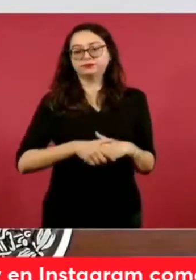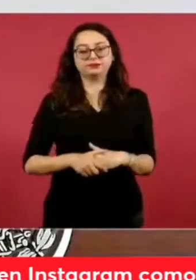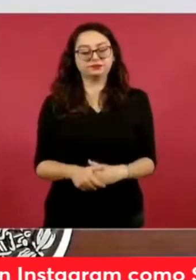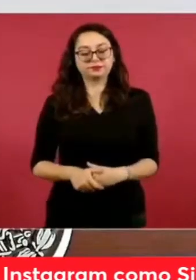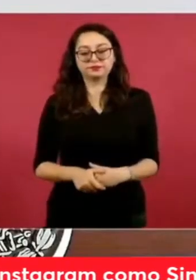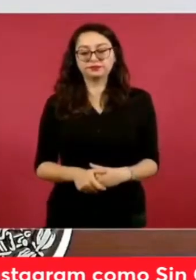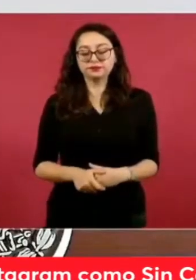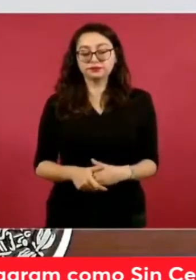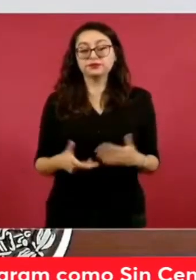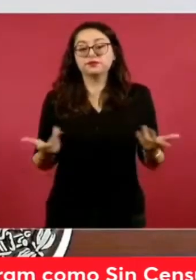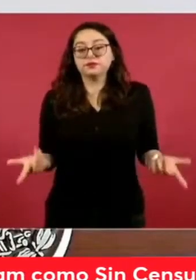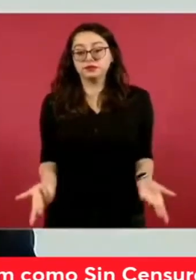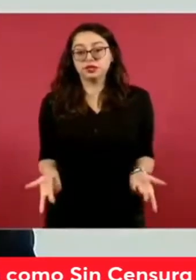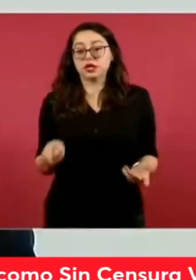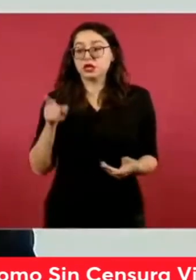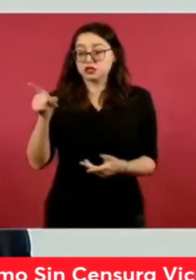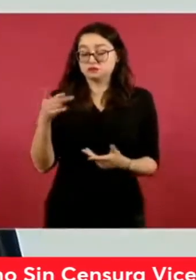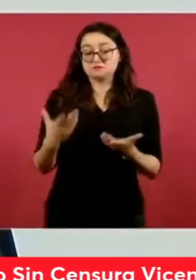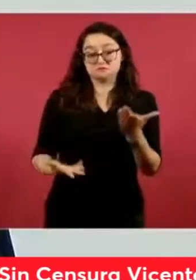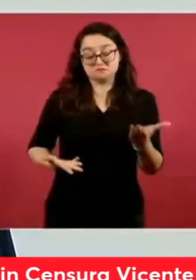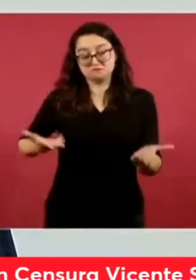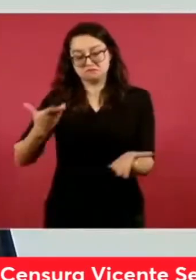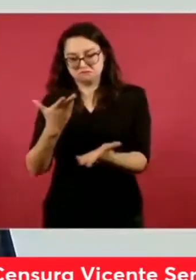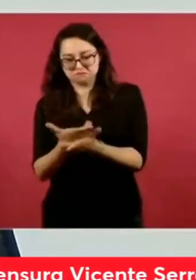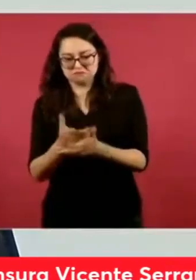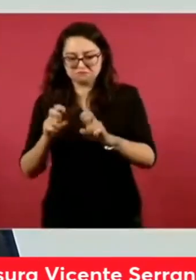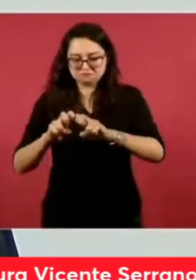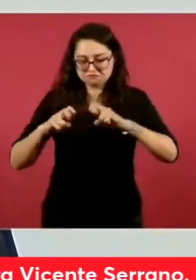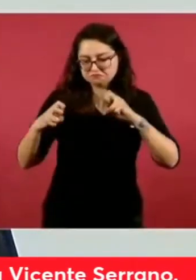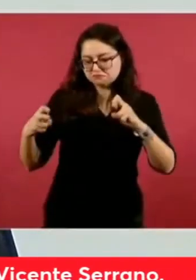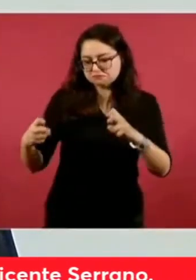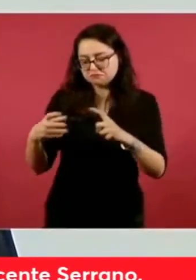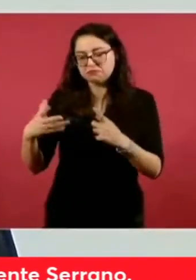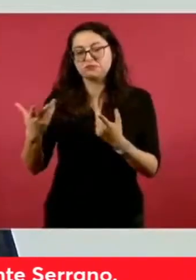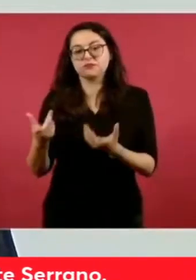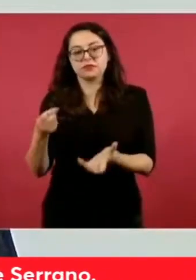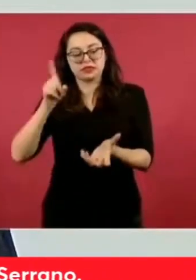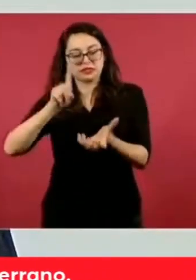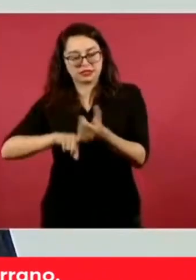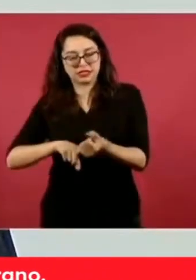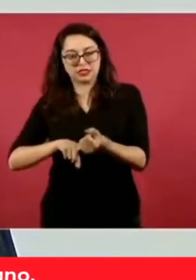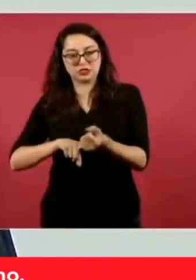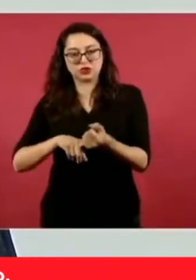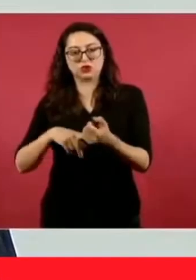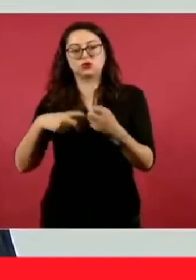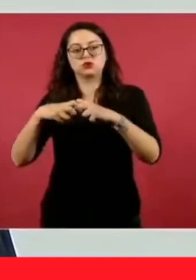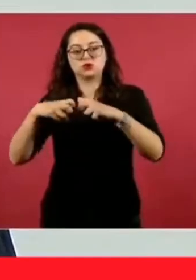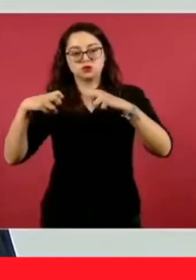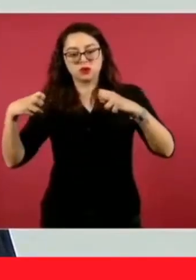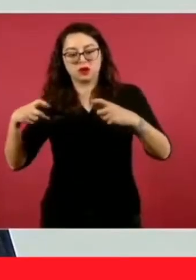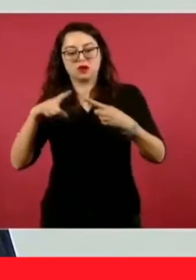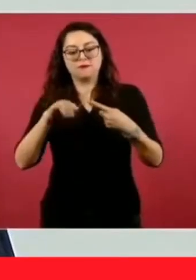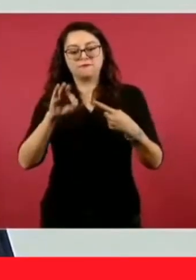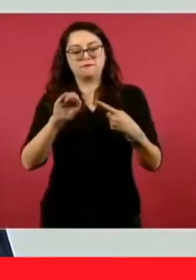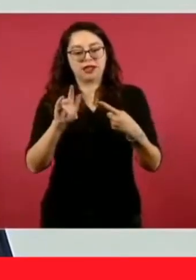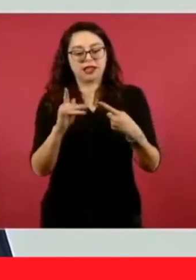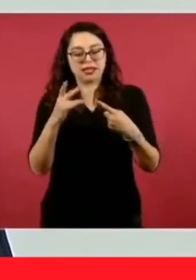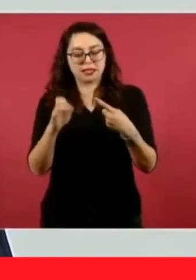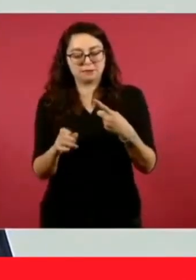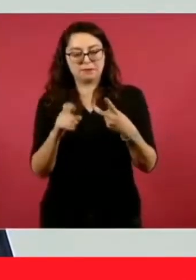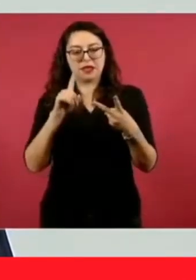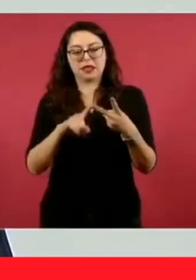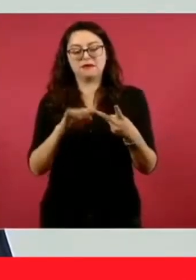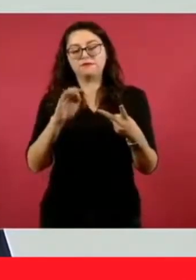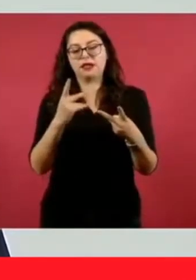Al aprobarse el proyecto presentado por la comisión integrada por los magistrados Felipe de la Mata y